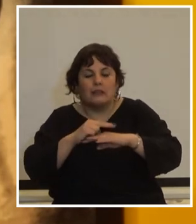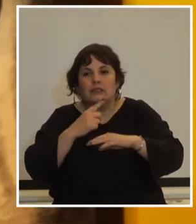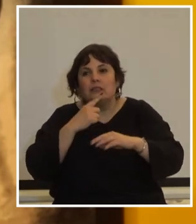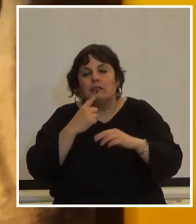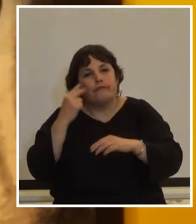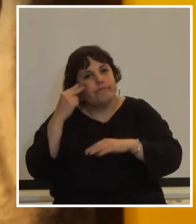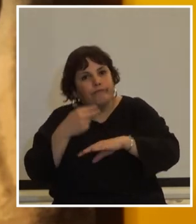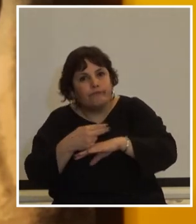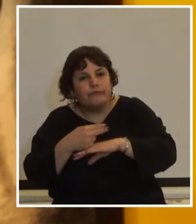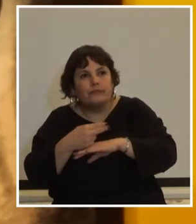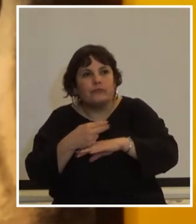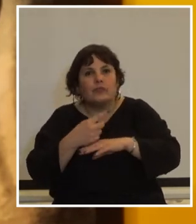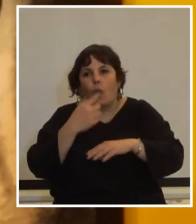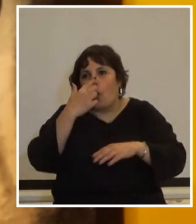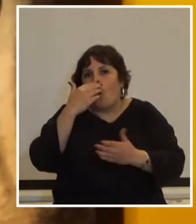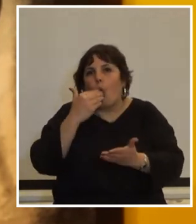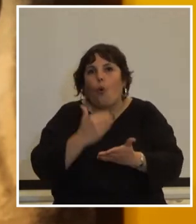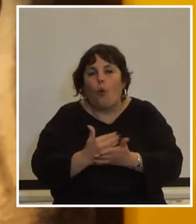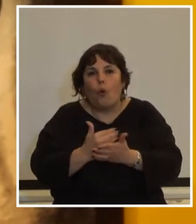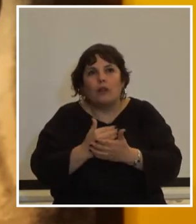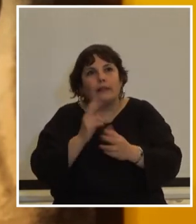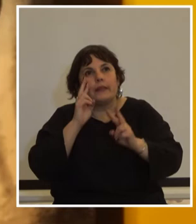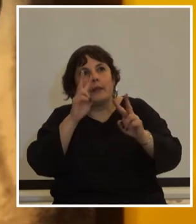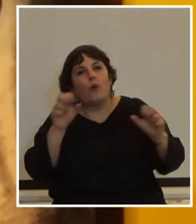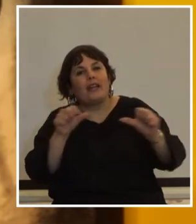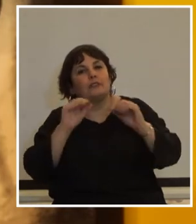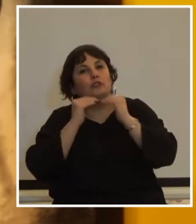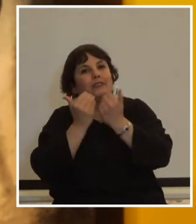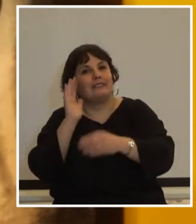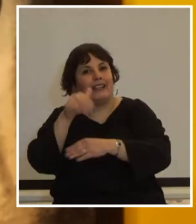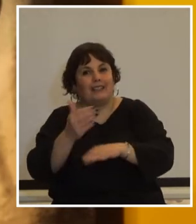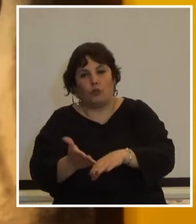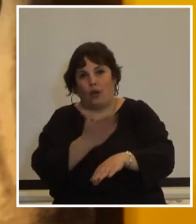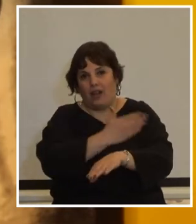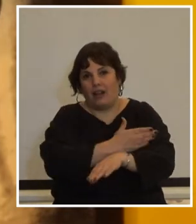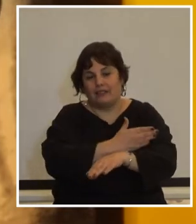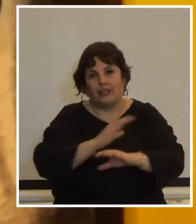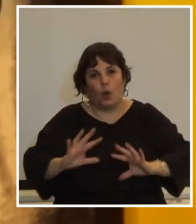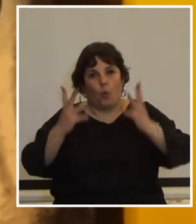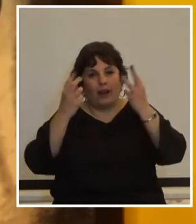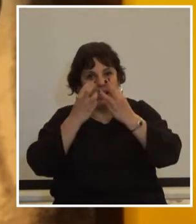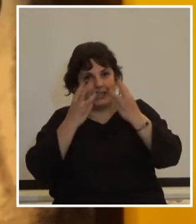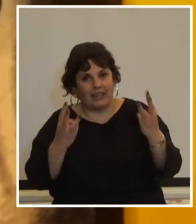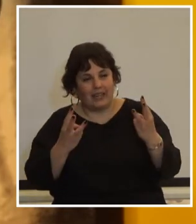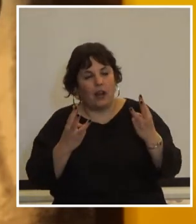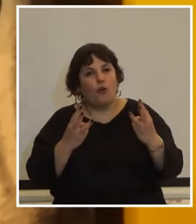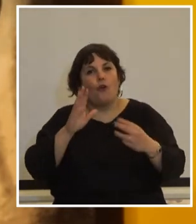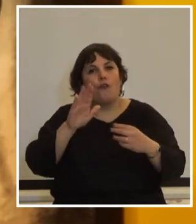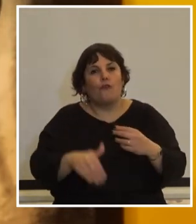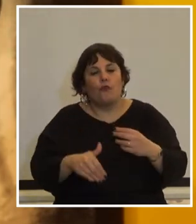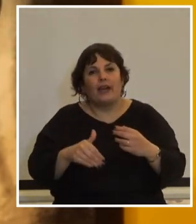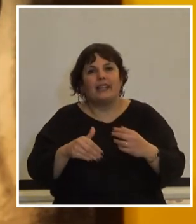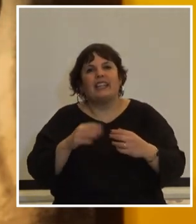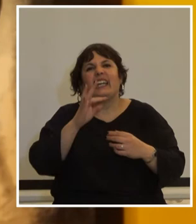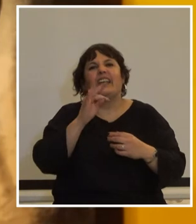había el último espectáculo que se hizo en el cilindro antes de la huelga general fue titanes